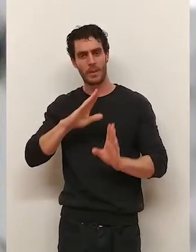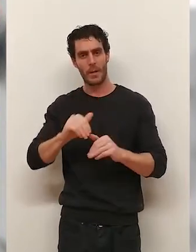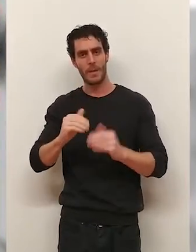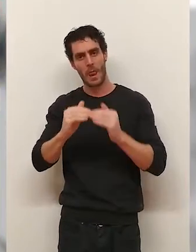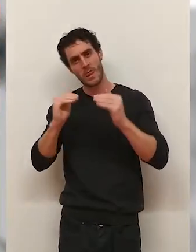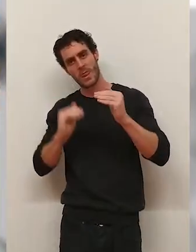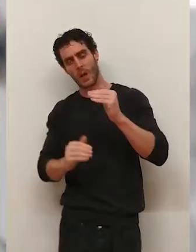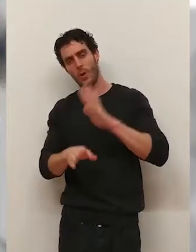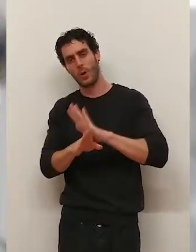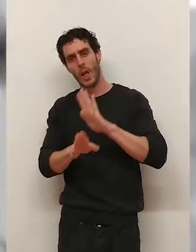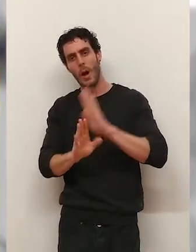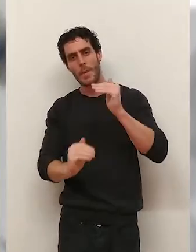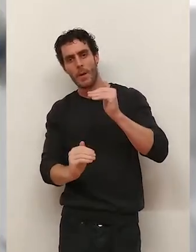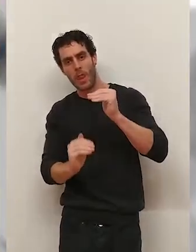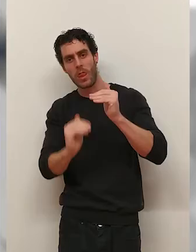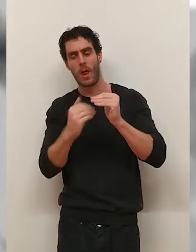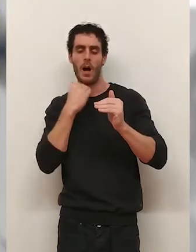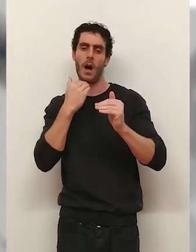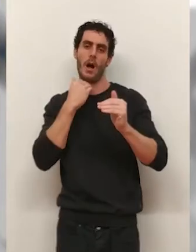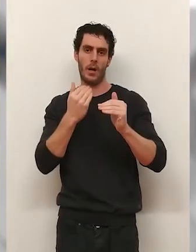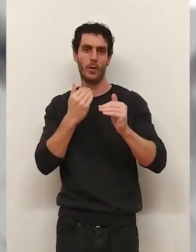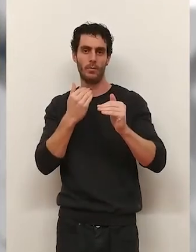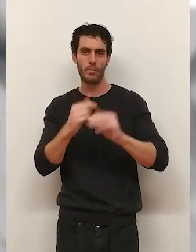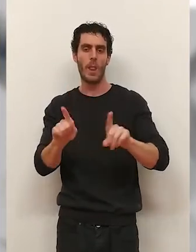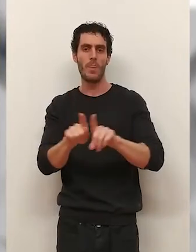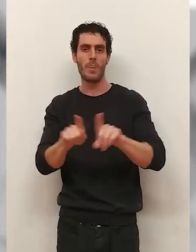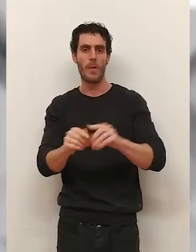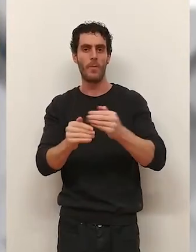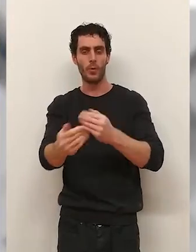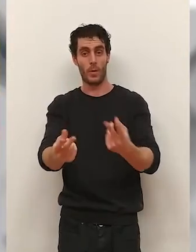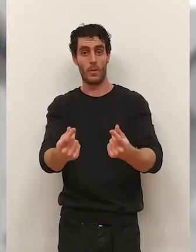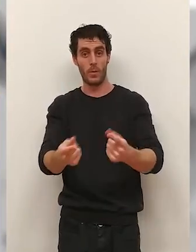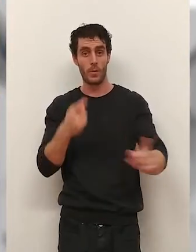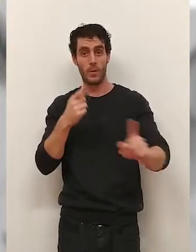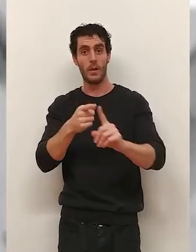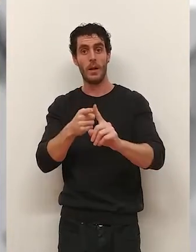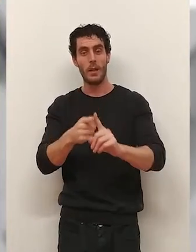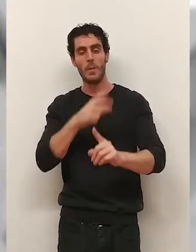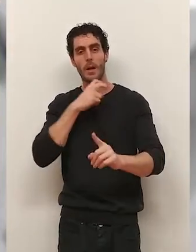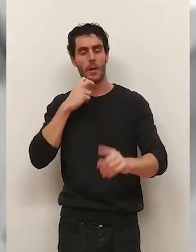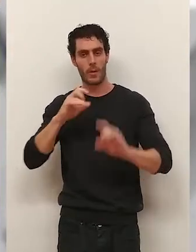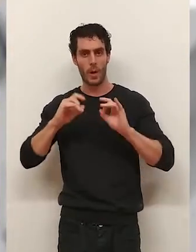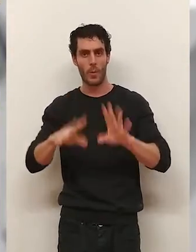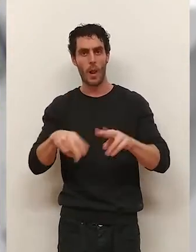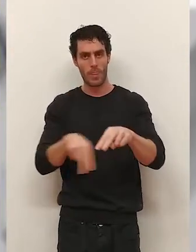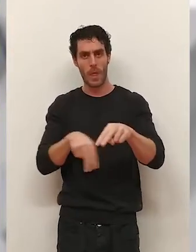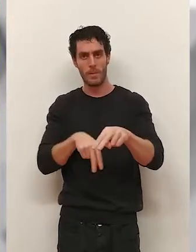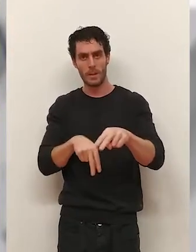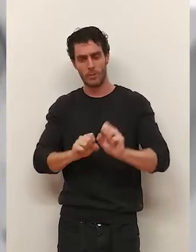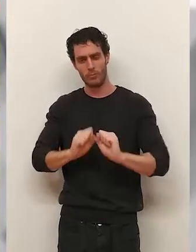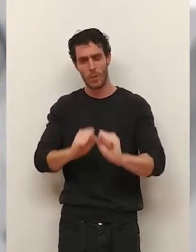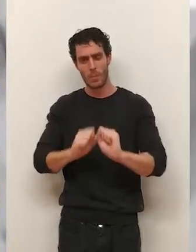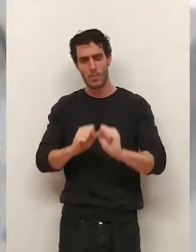no les han sacado del descenso pero que alivian algo su situación. De cara al derbi en las gaunas el objetivo del Calahorra vuelve a ser el mismo cerrar la